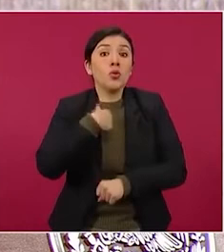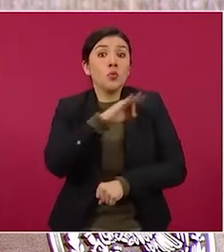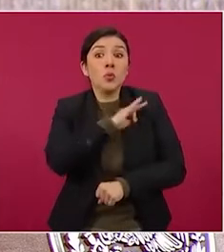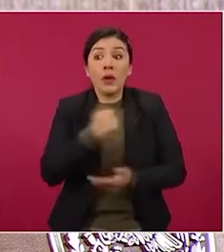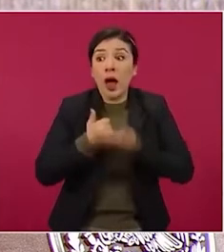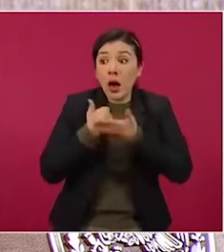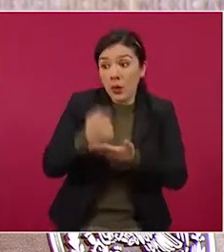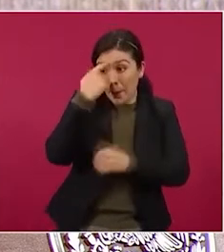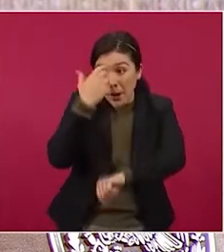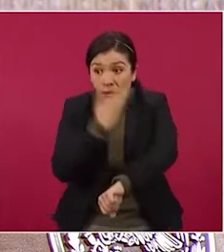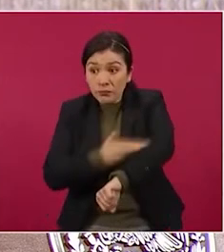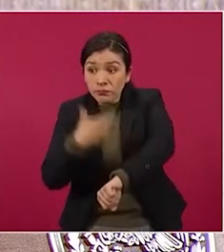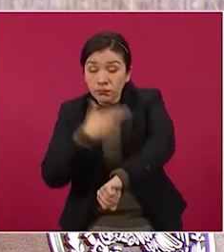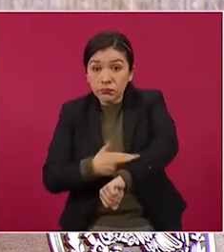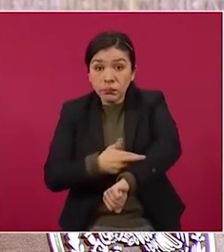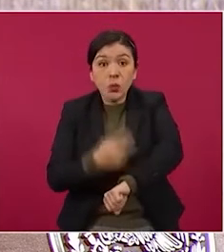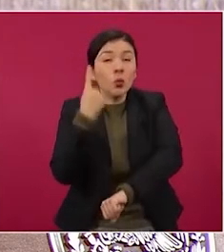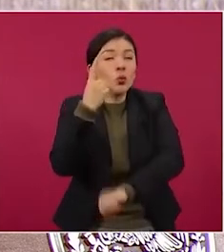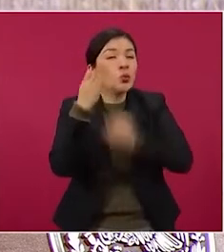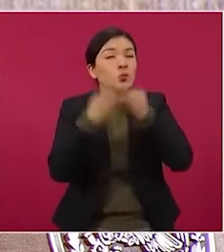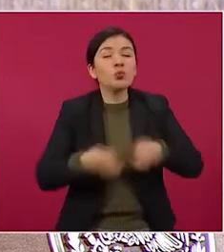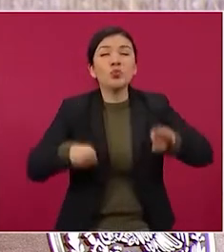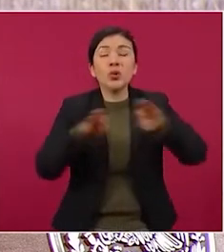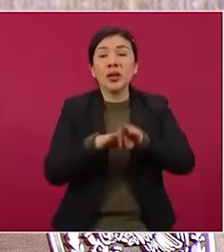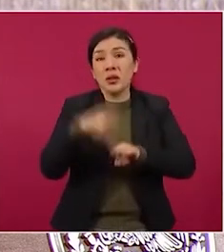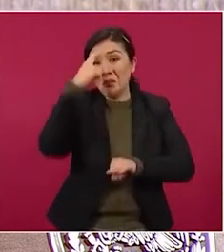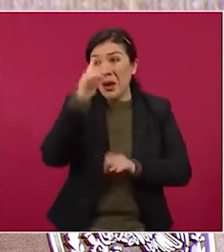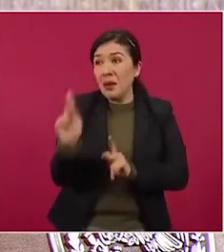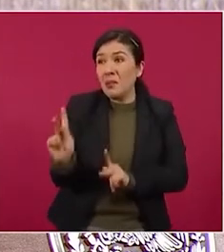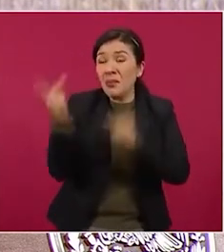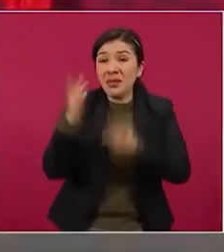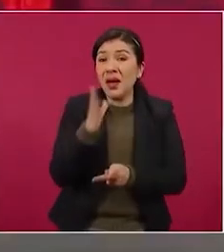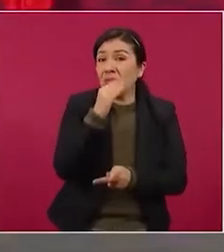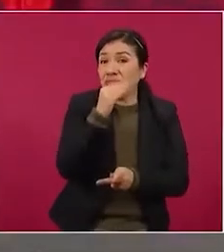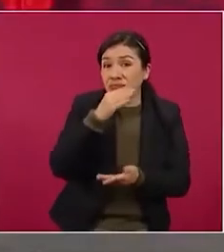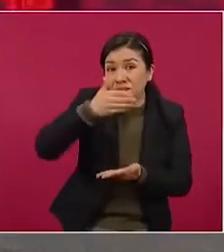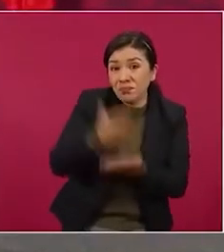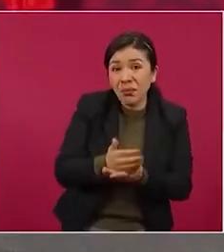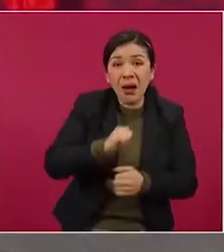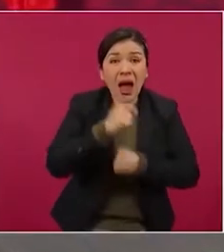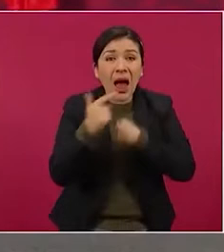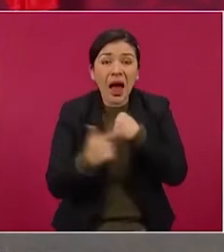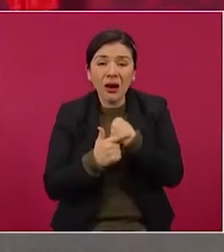con el propósito de que no se bloquee, que no se